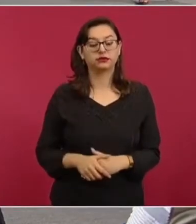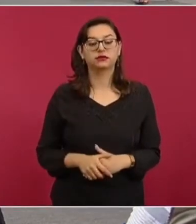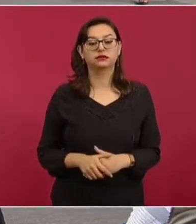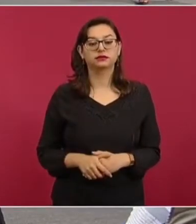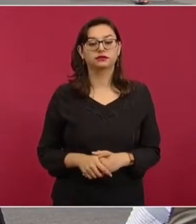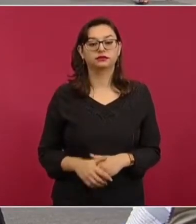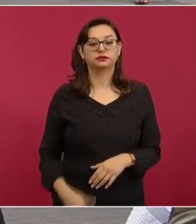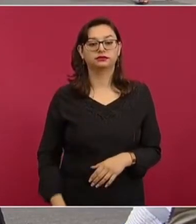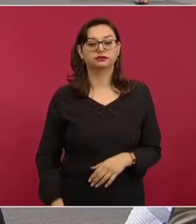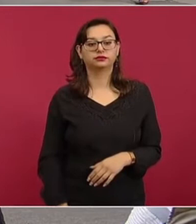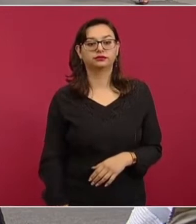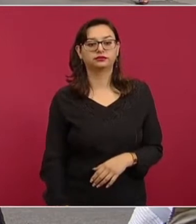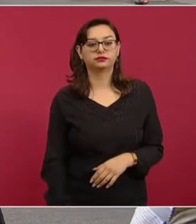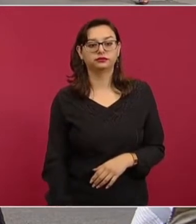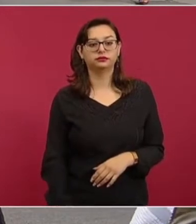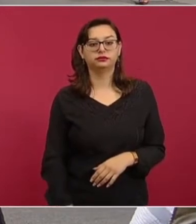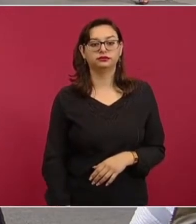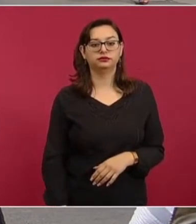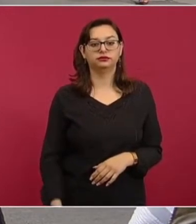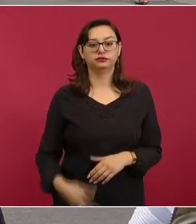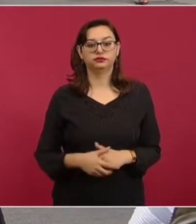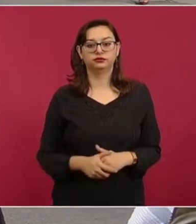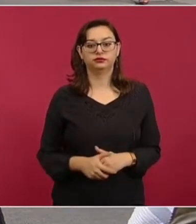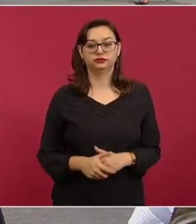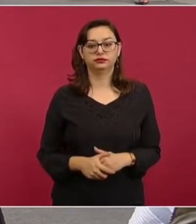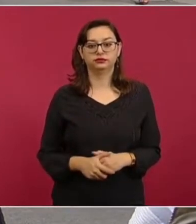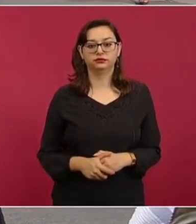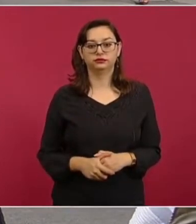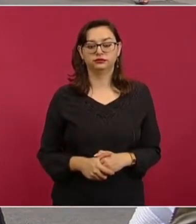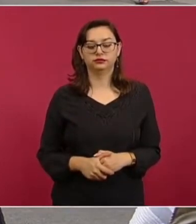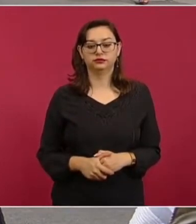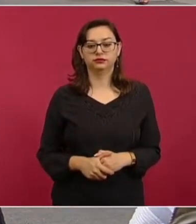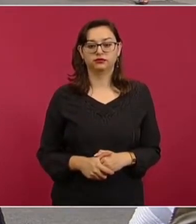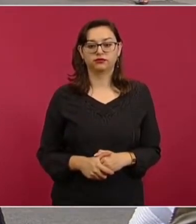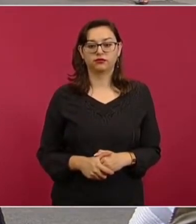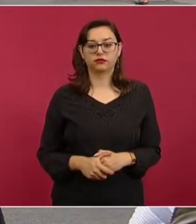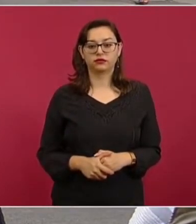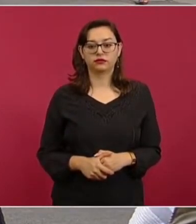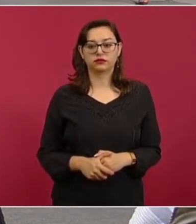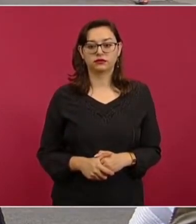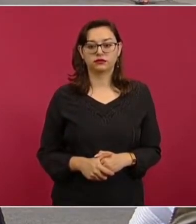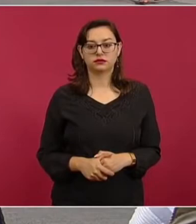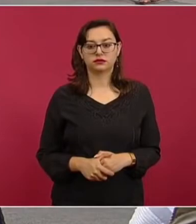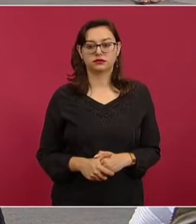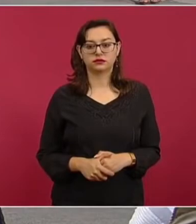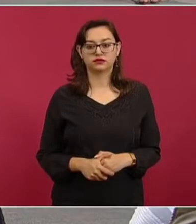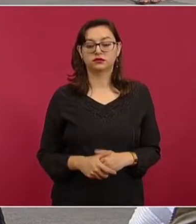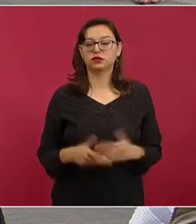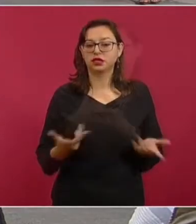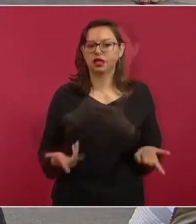de las más caras, pero a ver si nos explicas los márgenes de